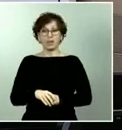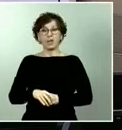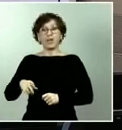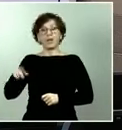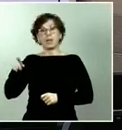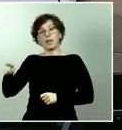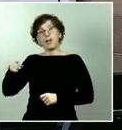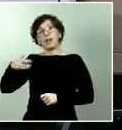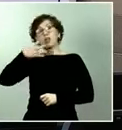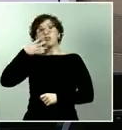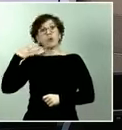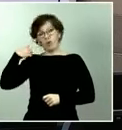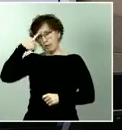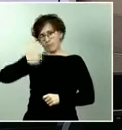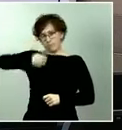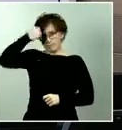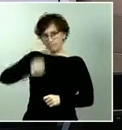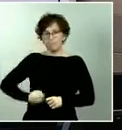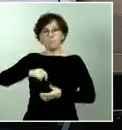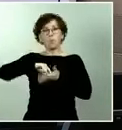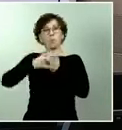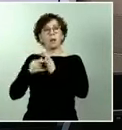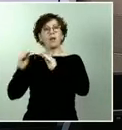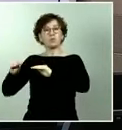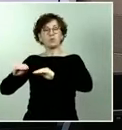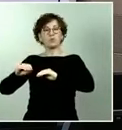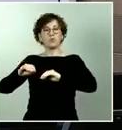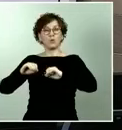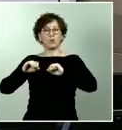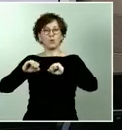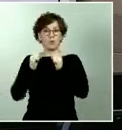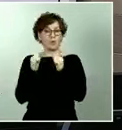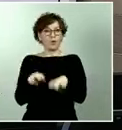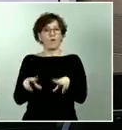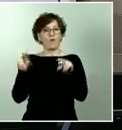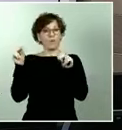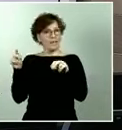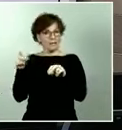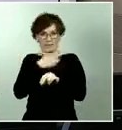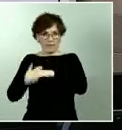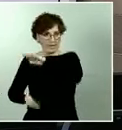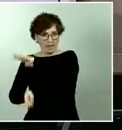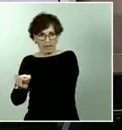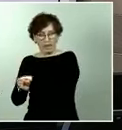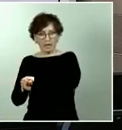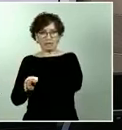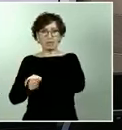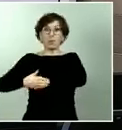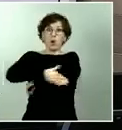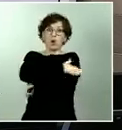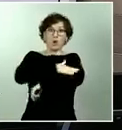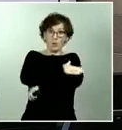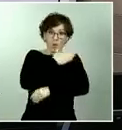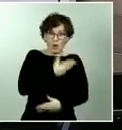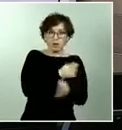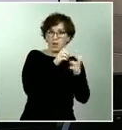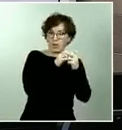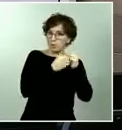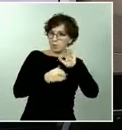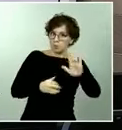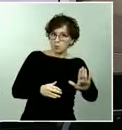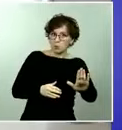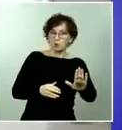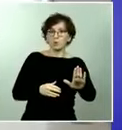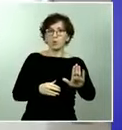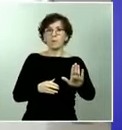su plan de desconfinamiento. El Gobierno, por su parte, está ultimando el suyo, pero dice que esta decisión solo depende del